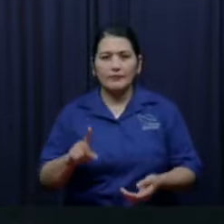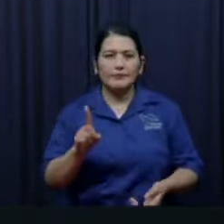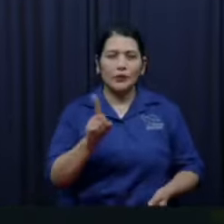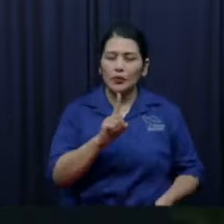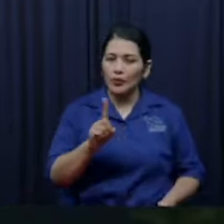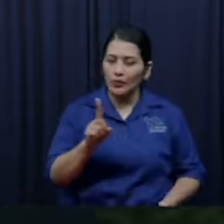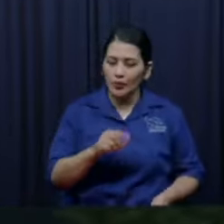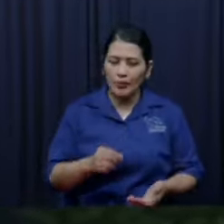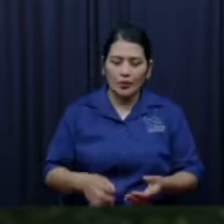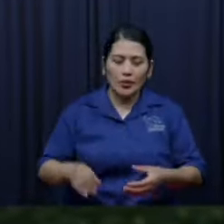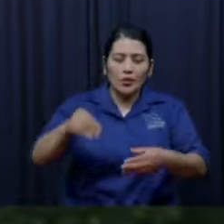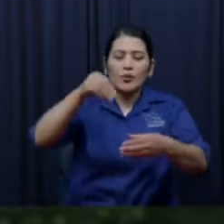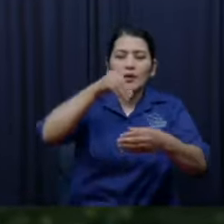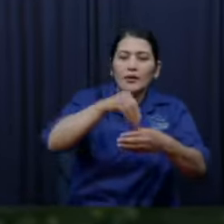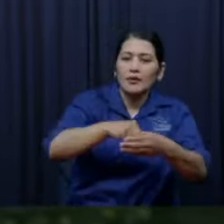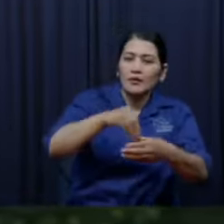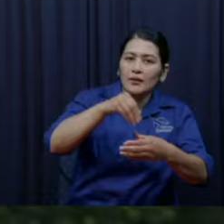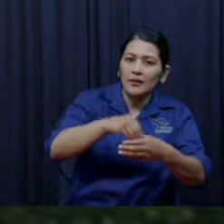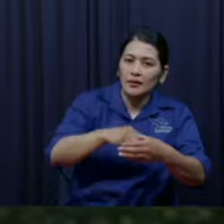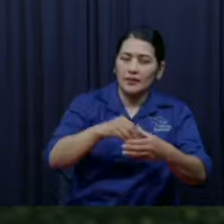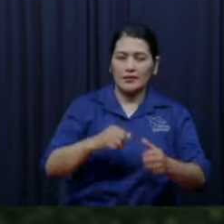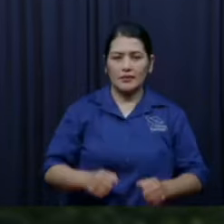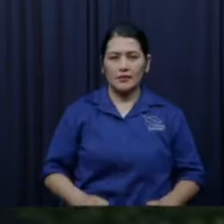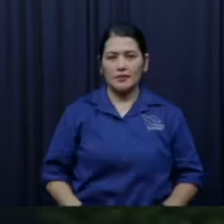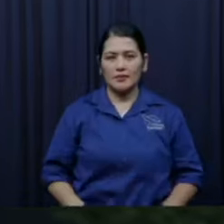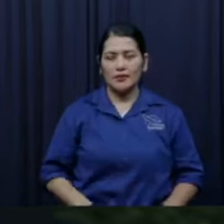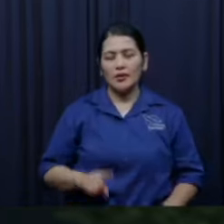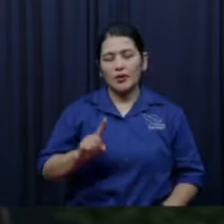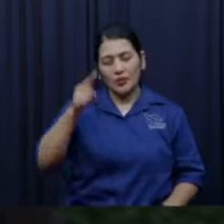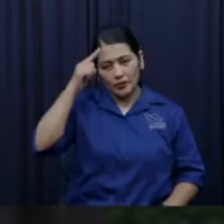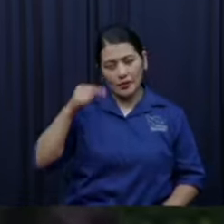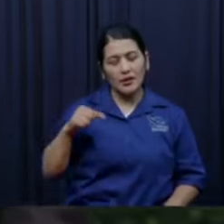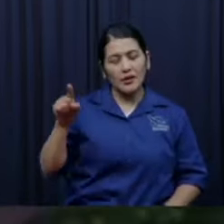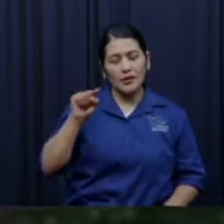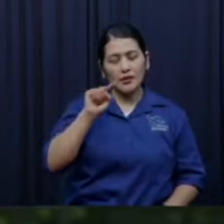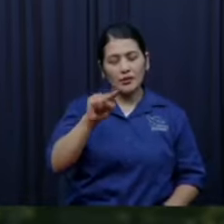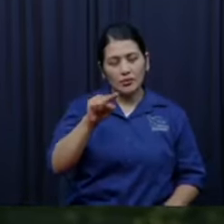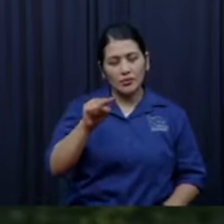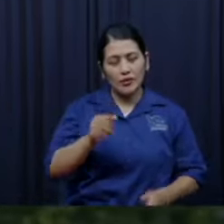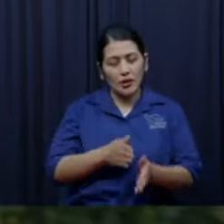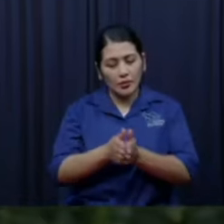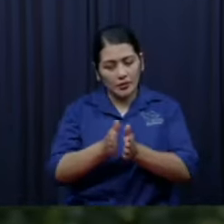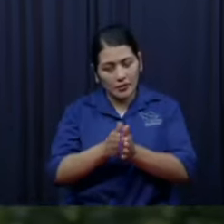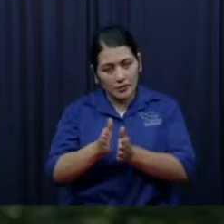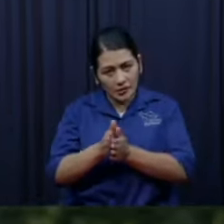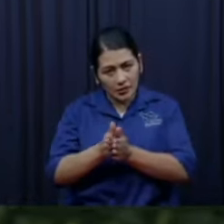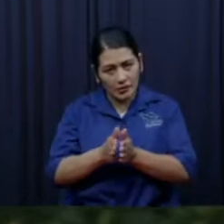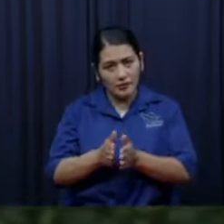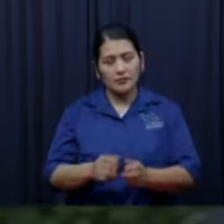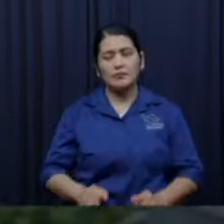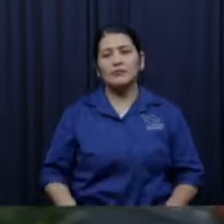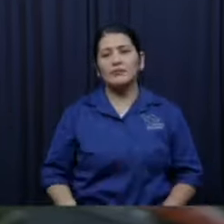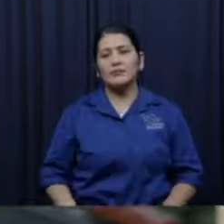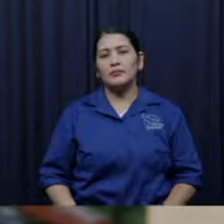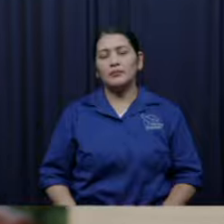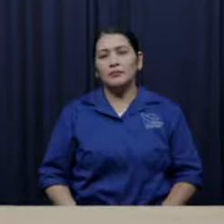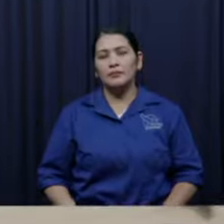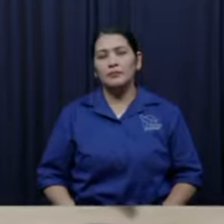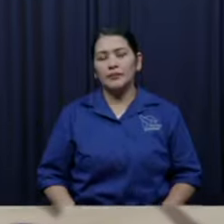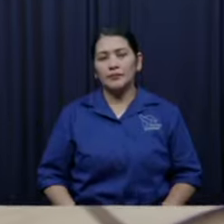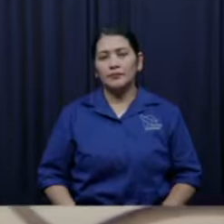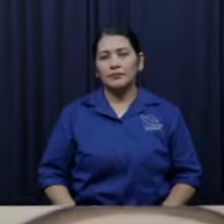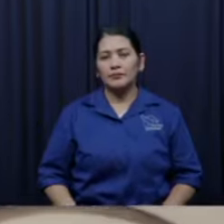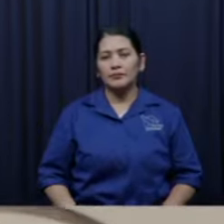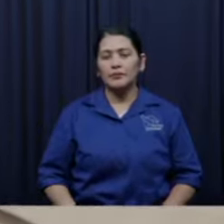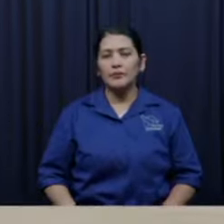fíjese hermano que yo quiero que me reciban en una iglesia en el ser me fui de donde estaba ay porque te fuiste